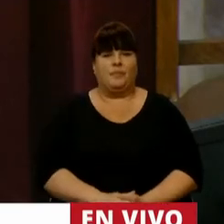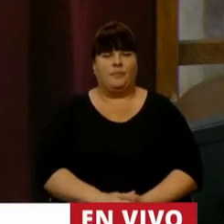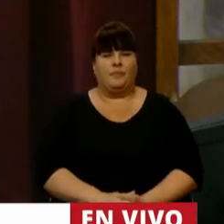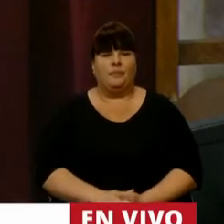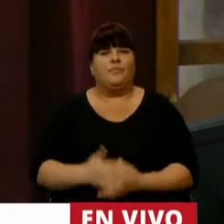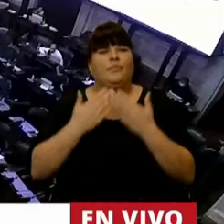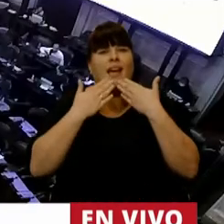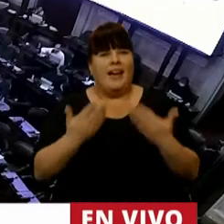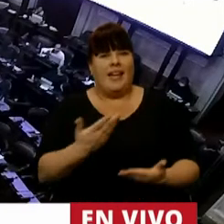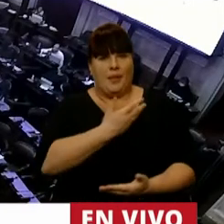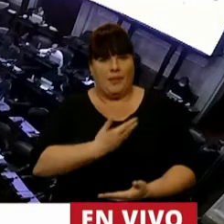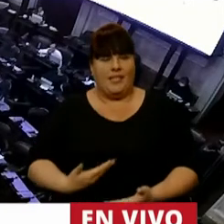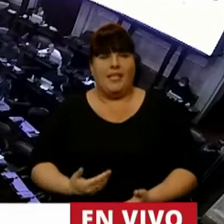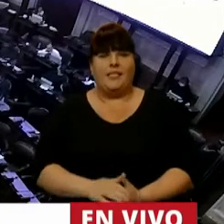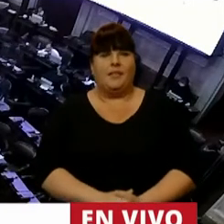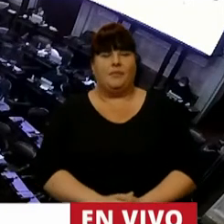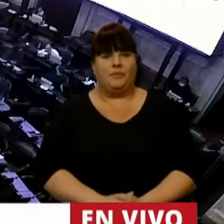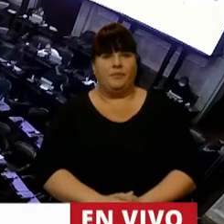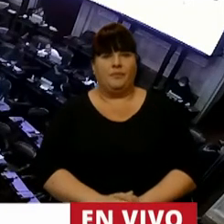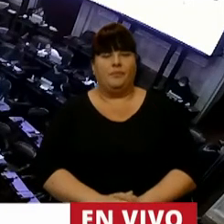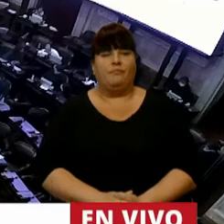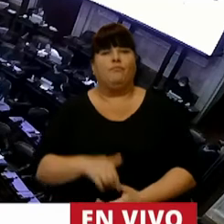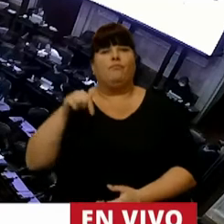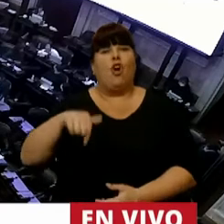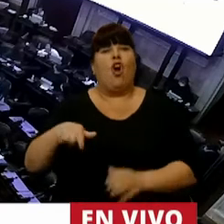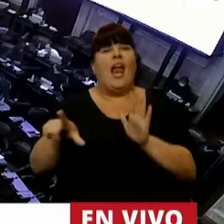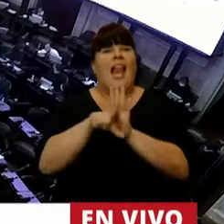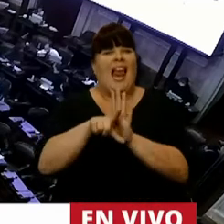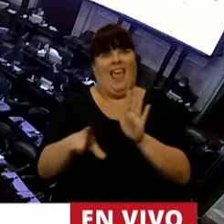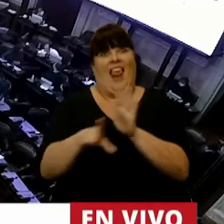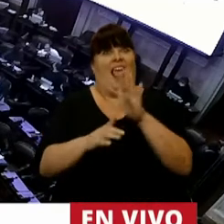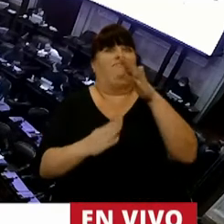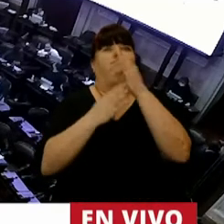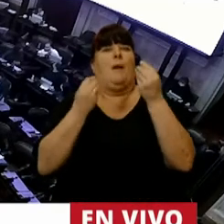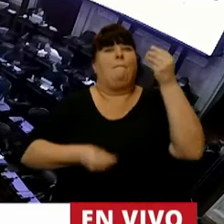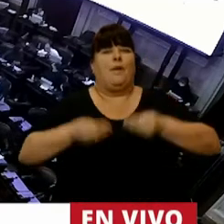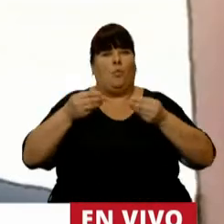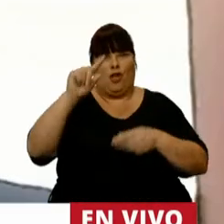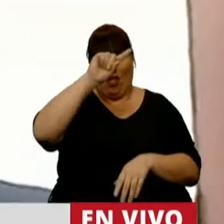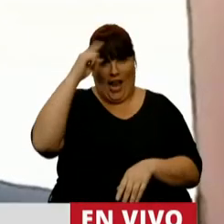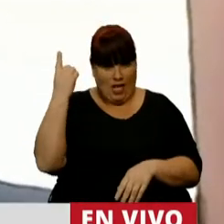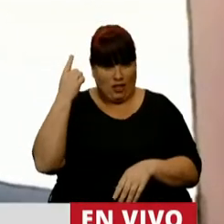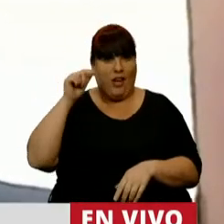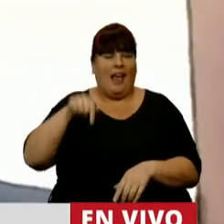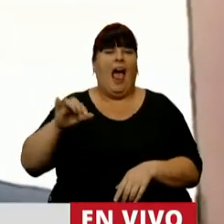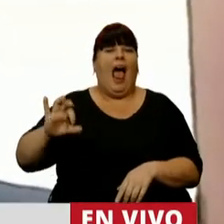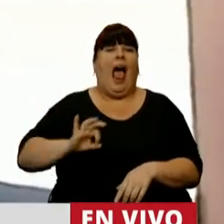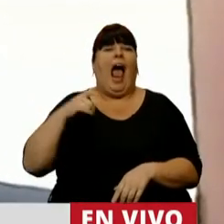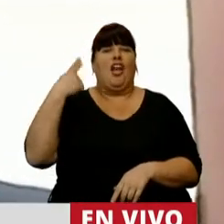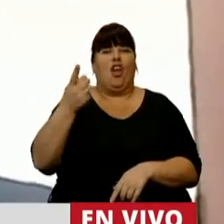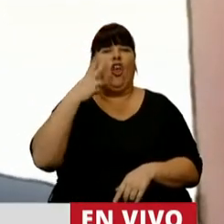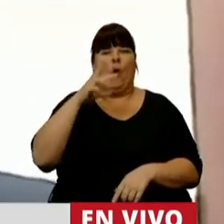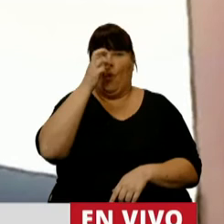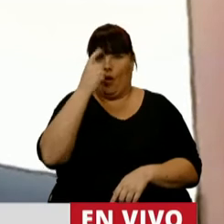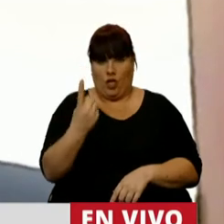Gracias, señor presidente. Estamos tratando hoy la ley de leyes, el presupuesto nacional, en este caso del año 2021,